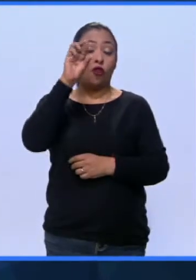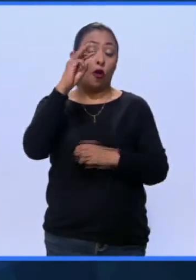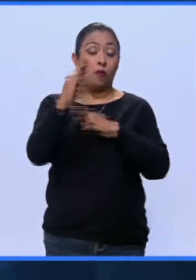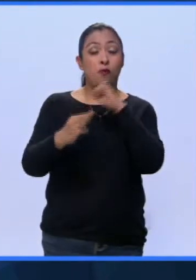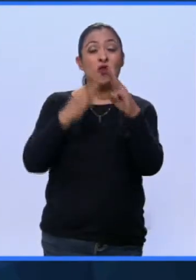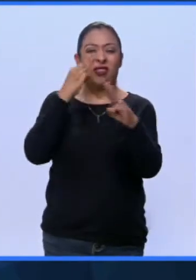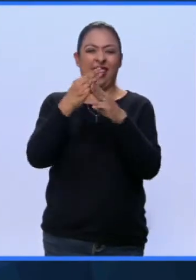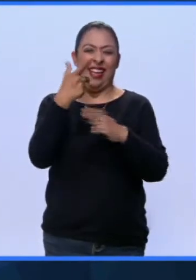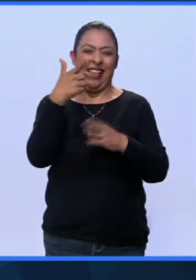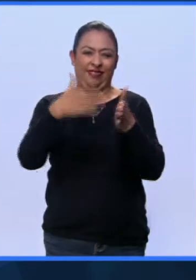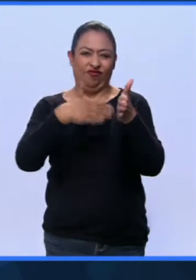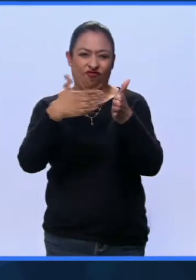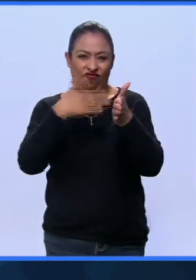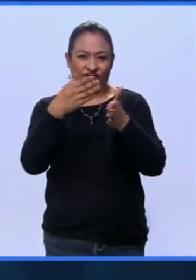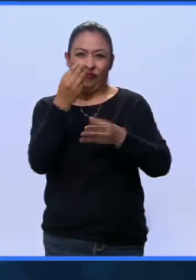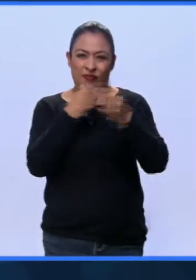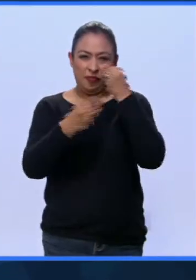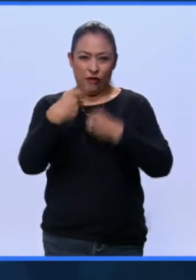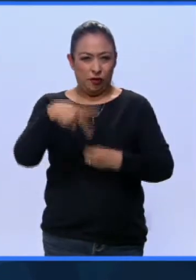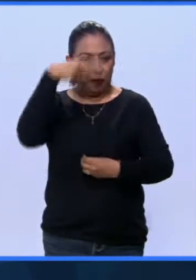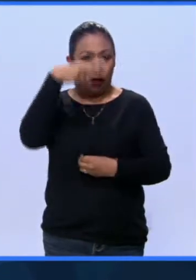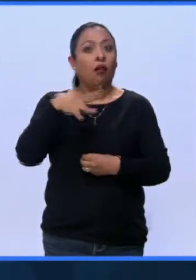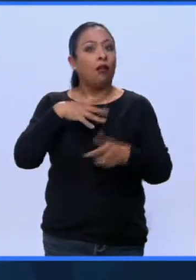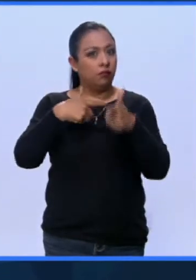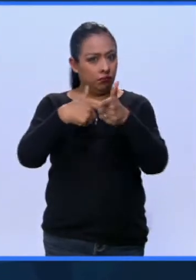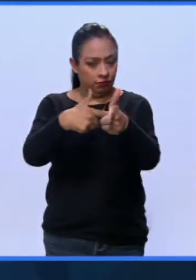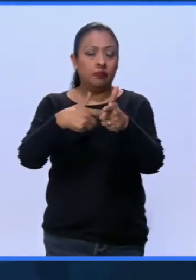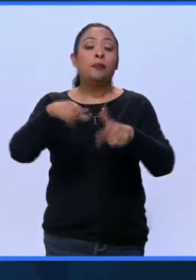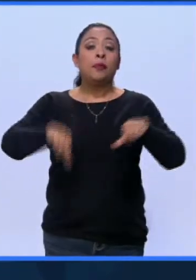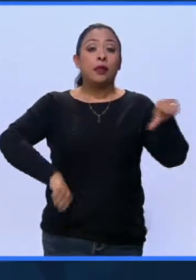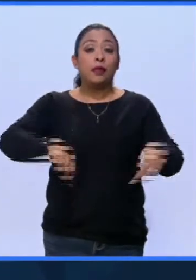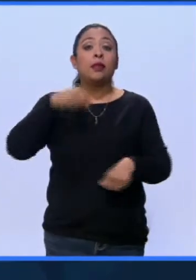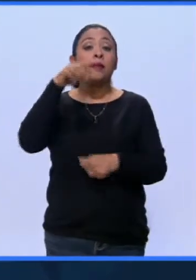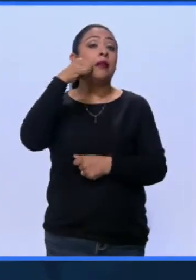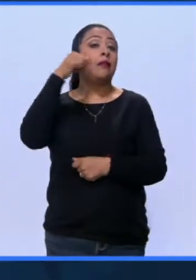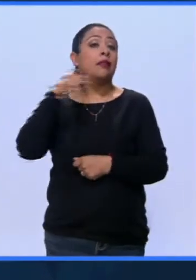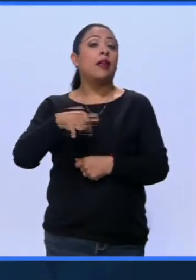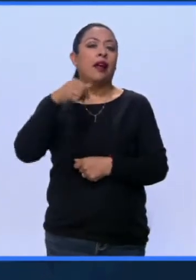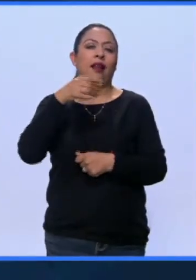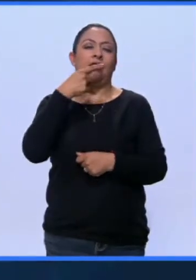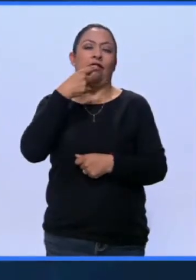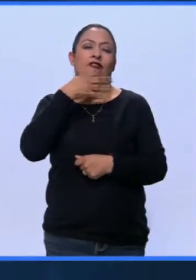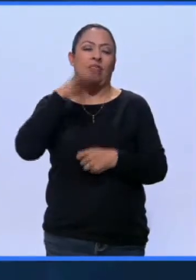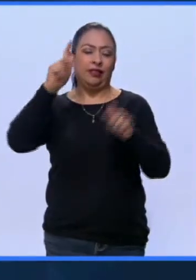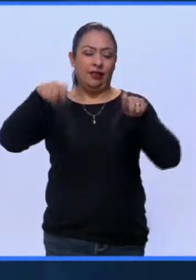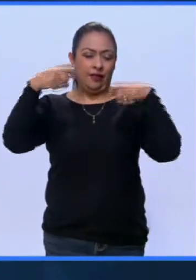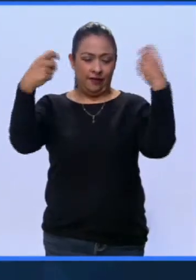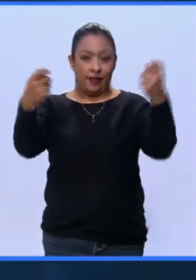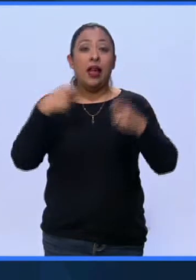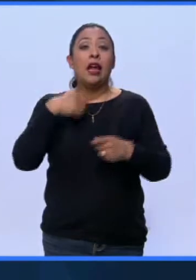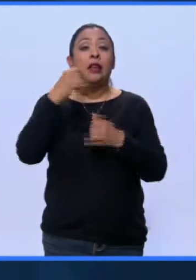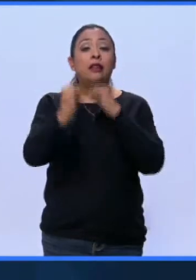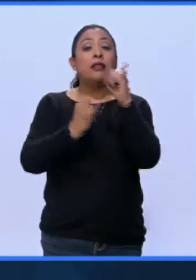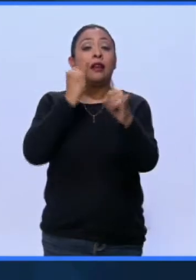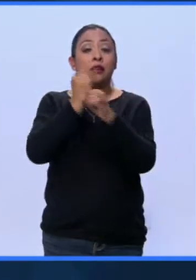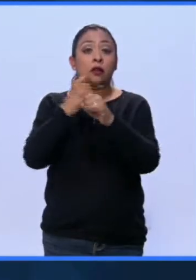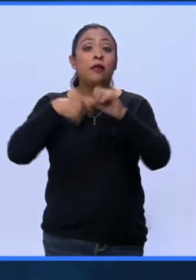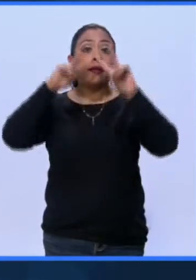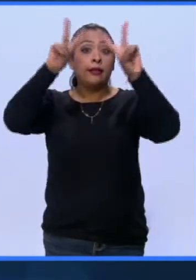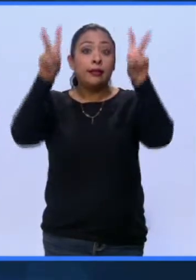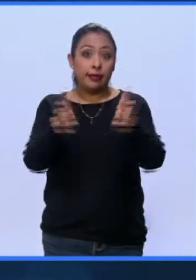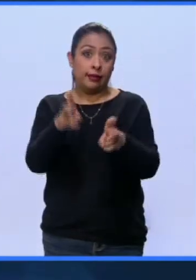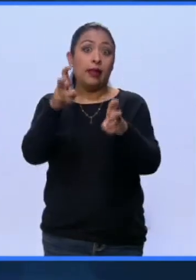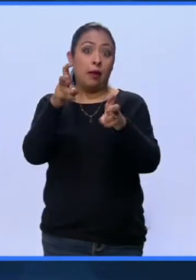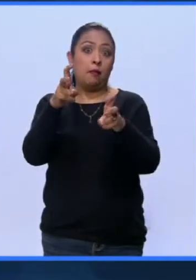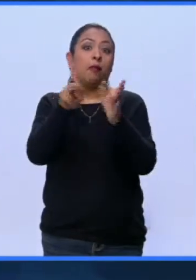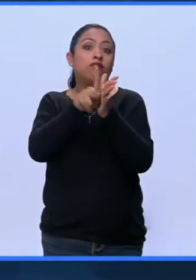que continúa con sus actividades. Además, desde Italia, el Festival Internacional Eferrara, que tocó el tema del periodismo, Laura. Efectivamente,